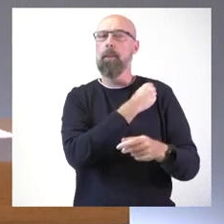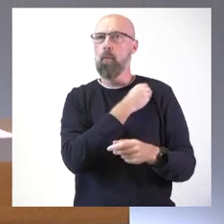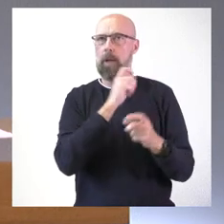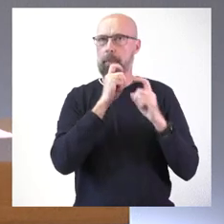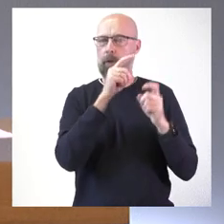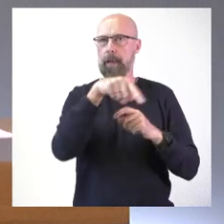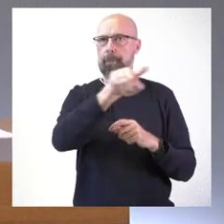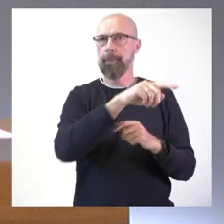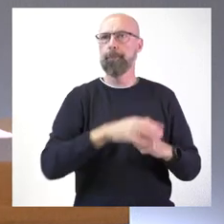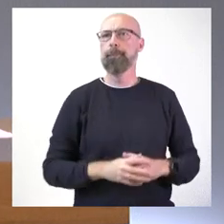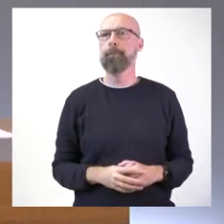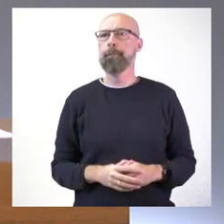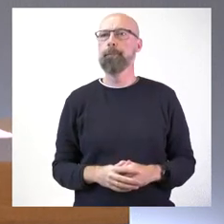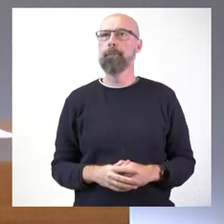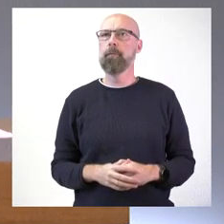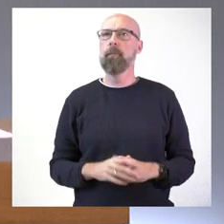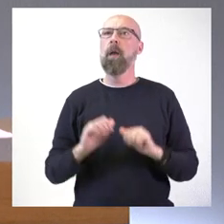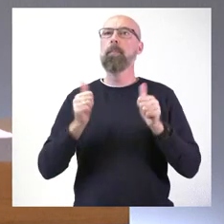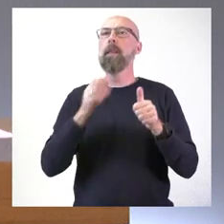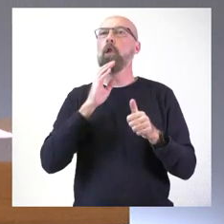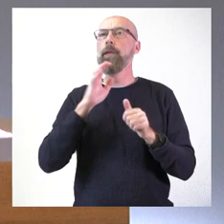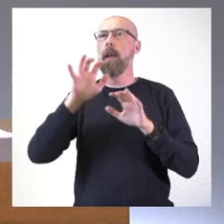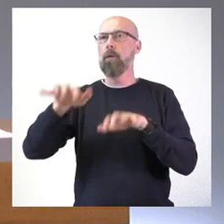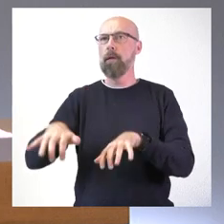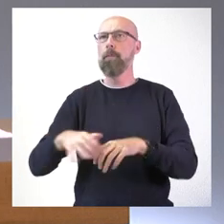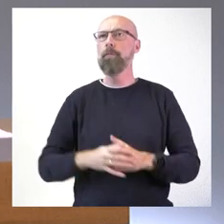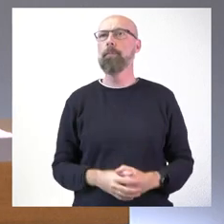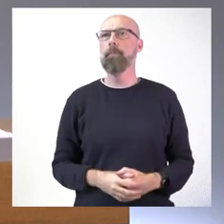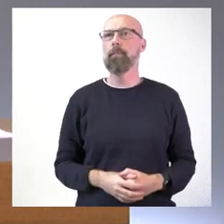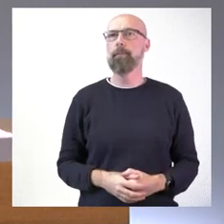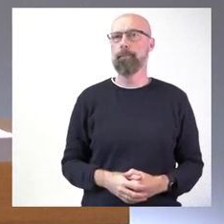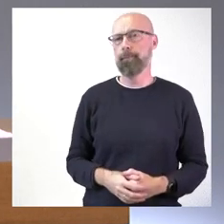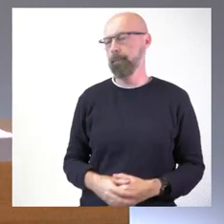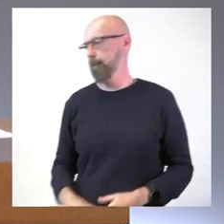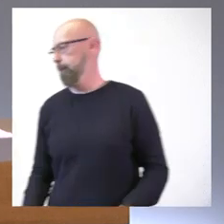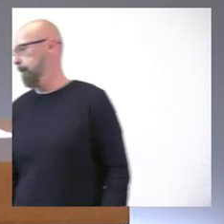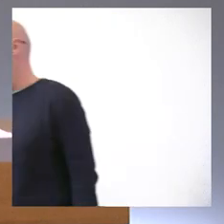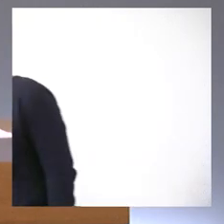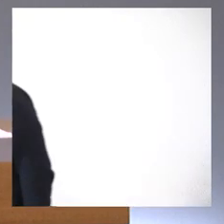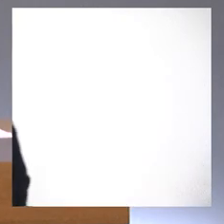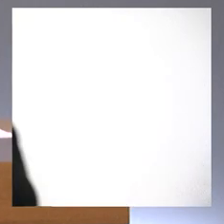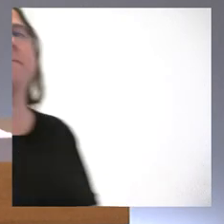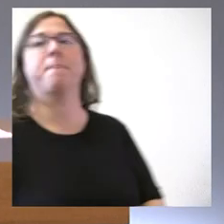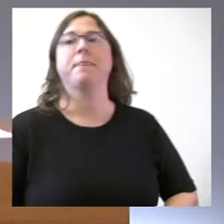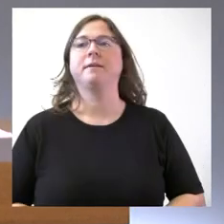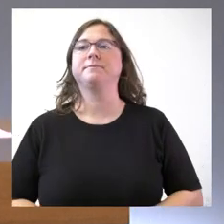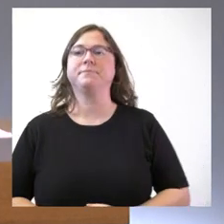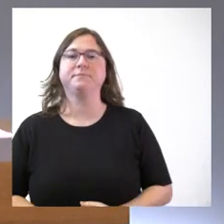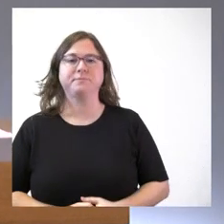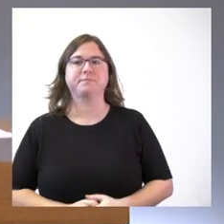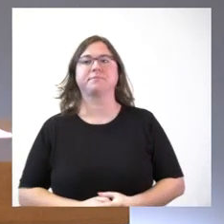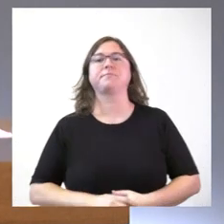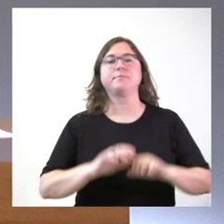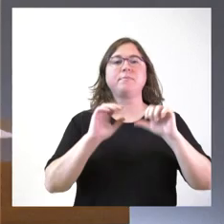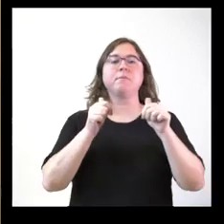vamos a iniciar ese turno en León, desde donde nos sigue Elizabeth Alba, de Ileón. Cuando quieras, Elizabeth, adelante.